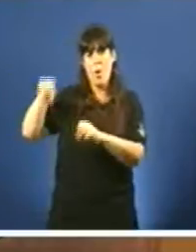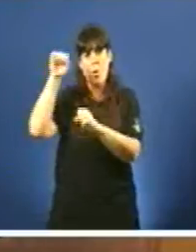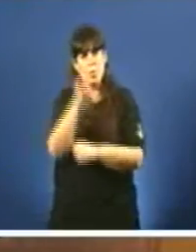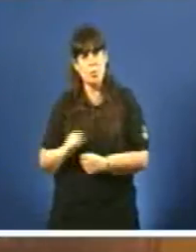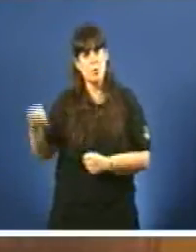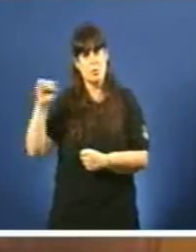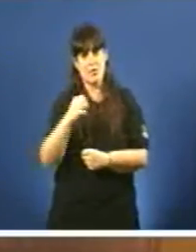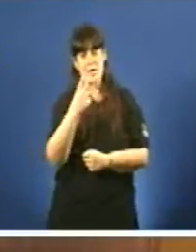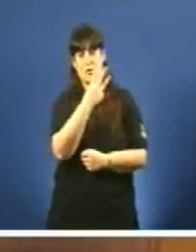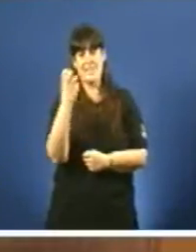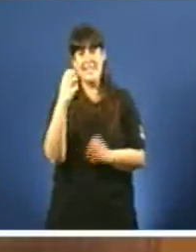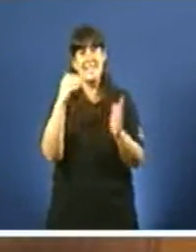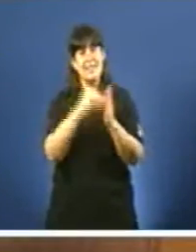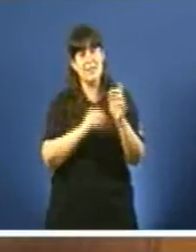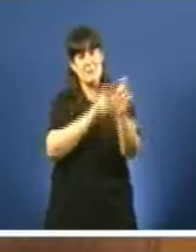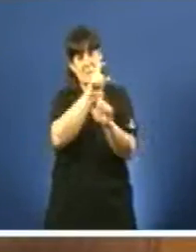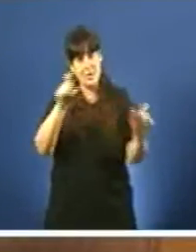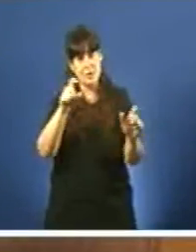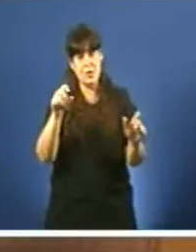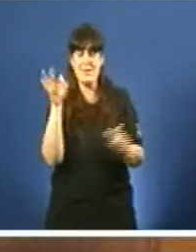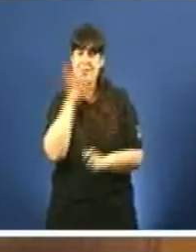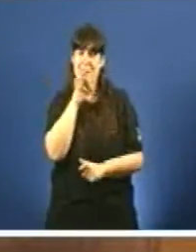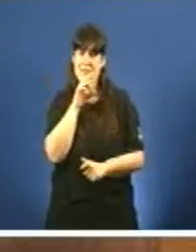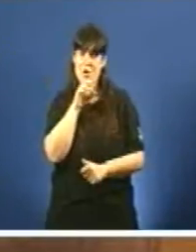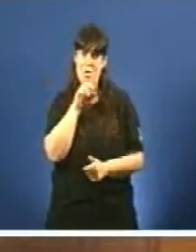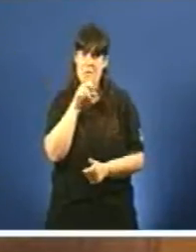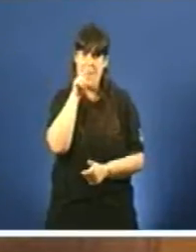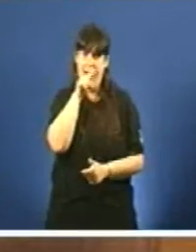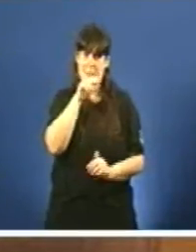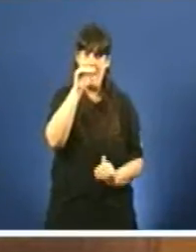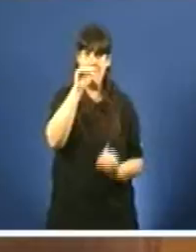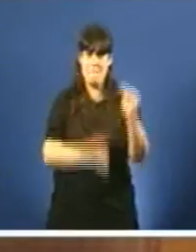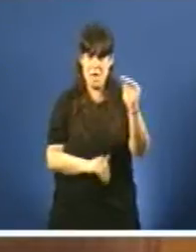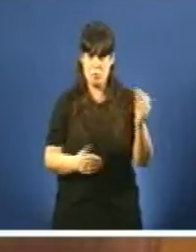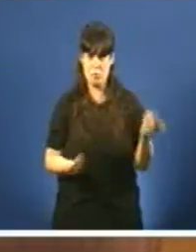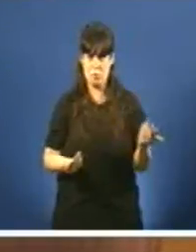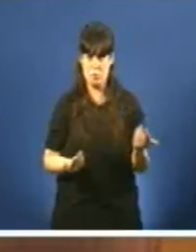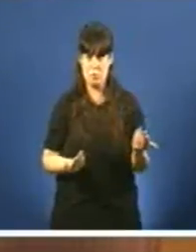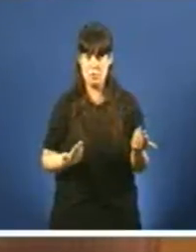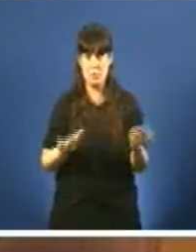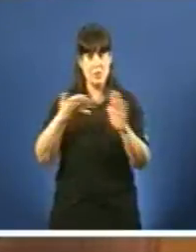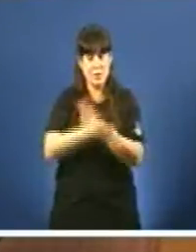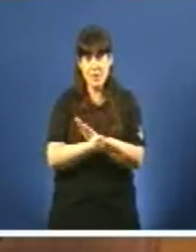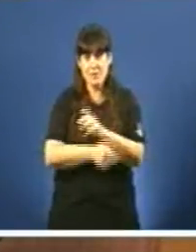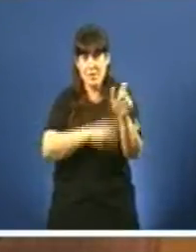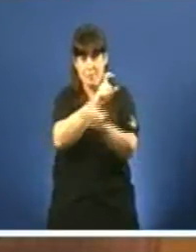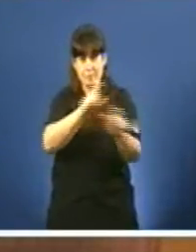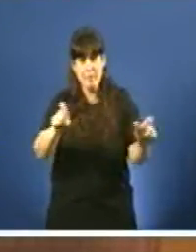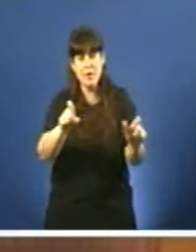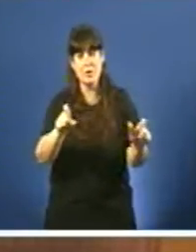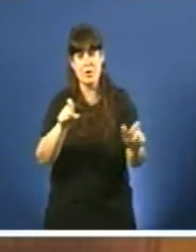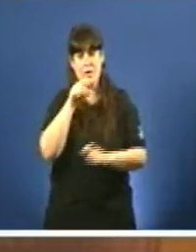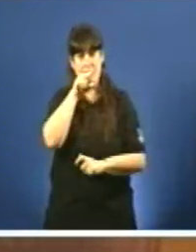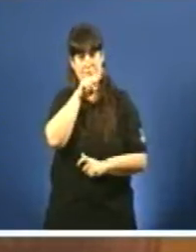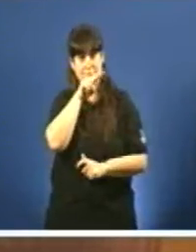falantes. A inquisa do Igue confirma a perda continuada de falantes. Perda que se acentuou desde que